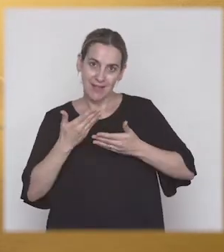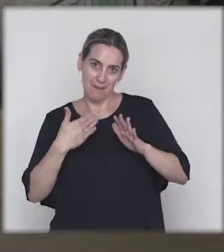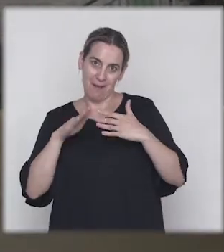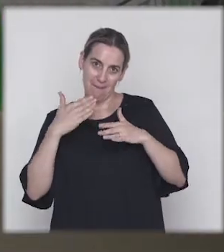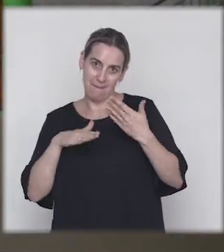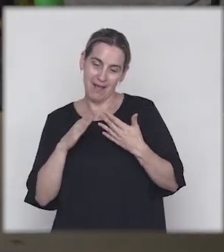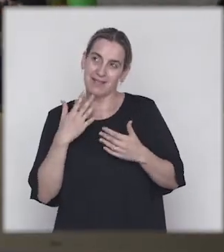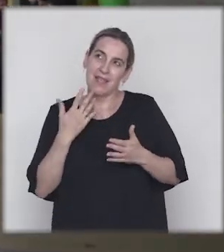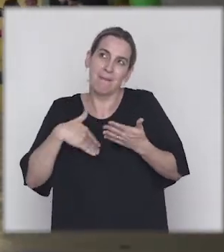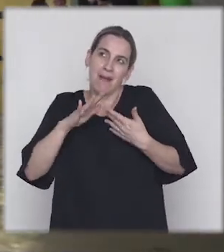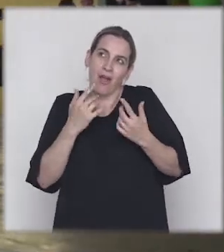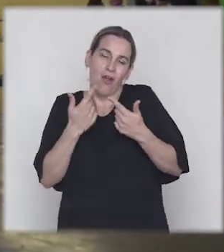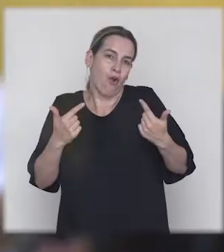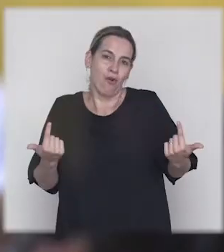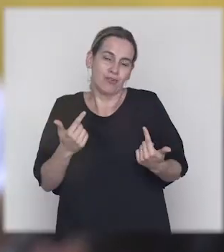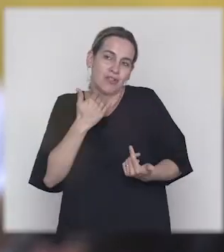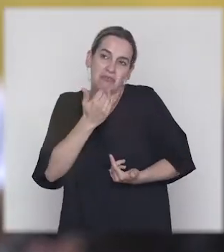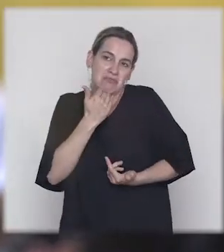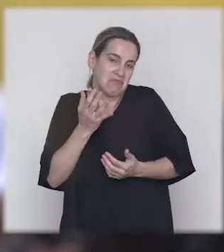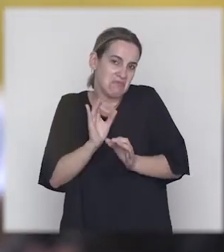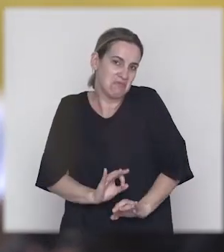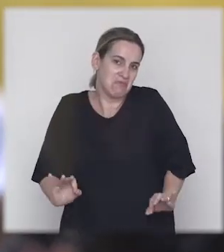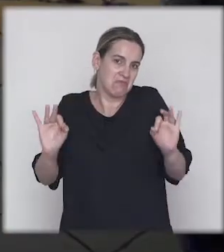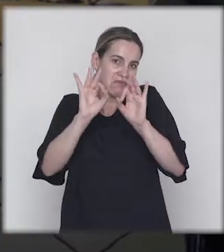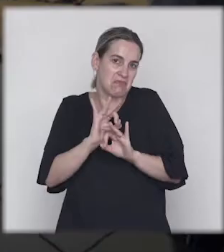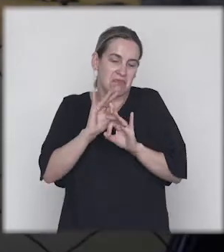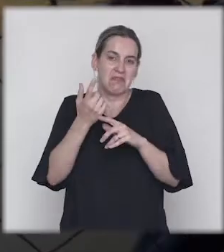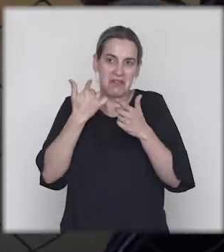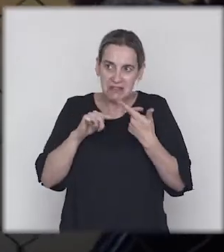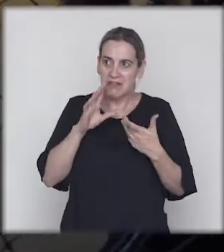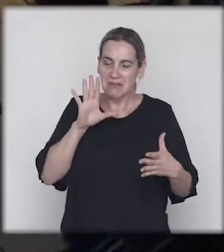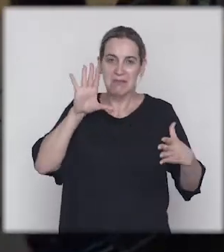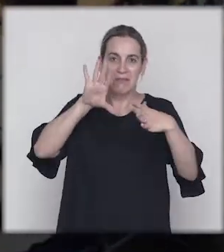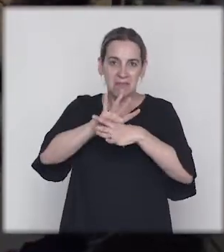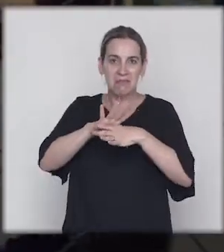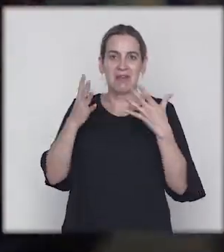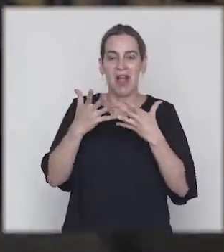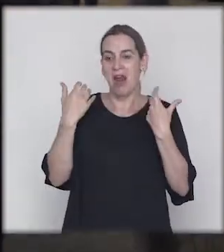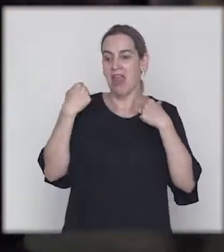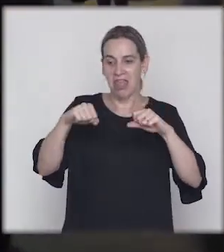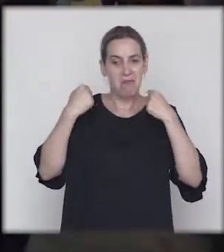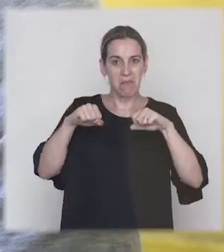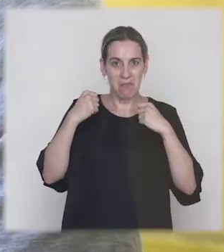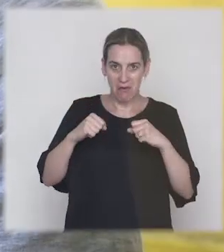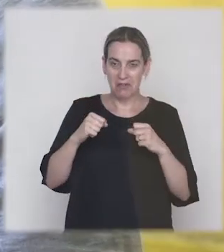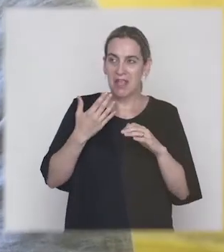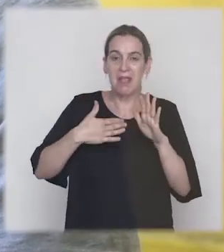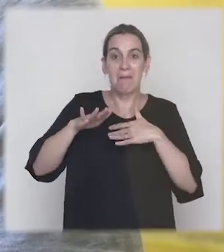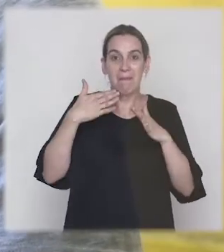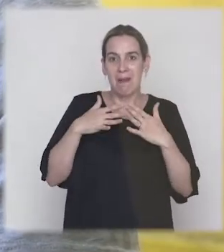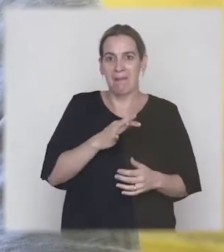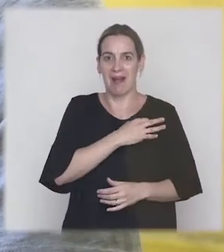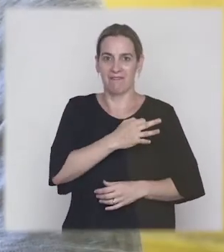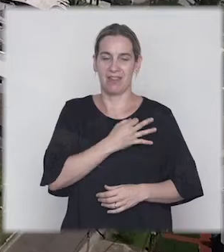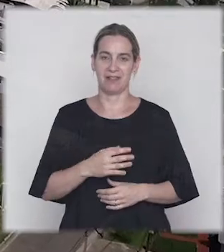sobre cosas que capaz que no sabía y me va a servir para esta carrera que hago de deporte y más que nada también